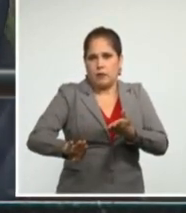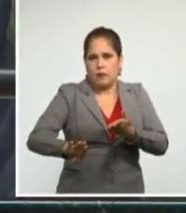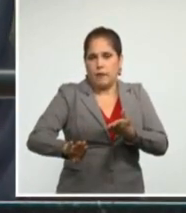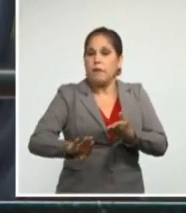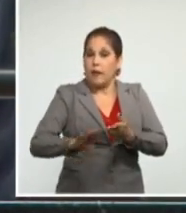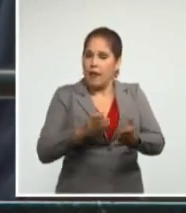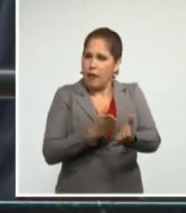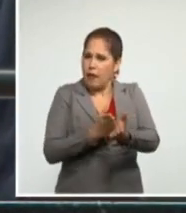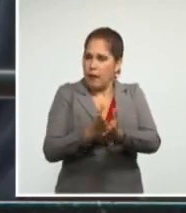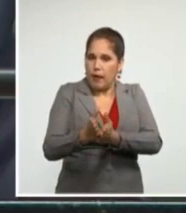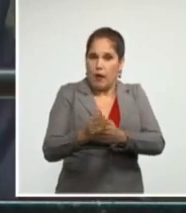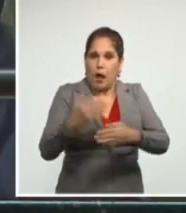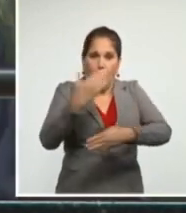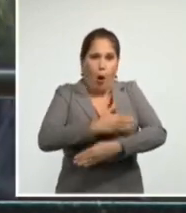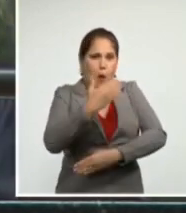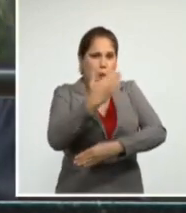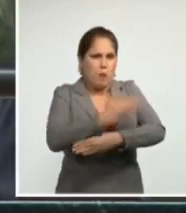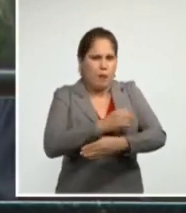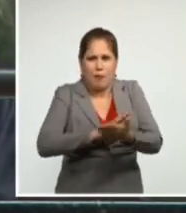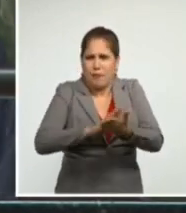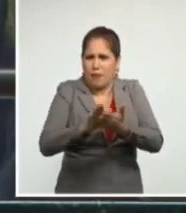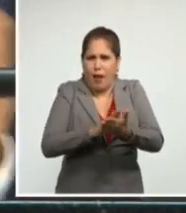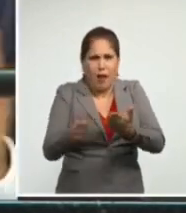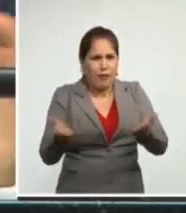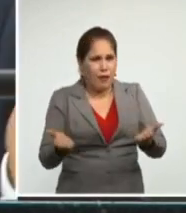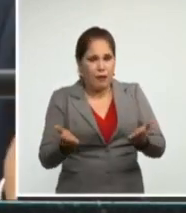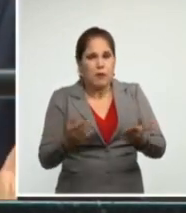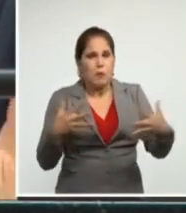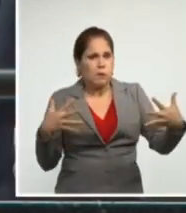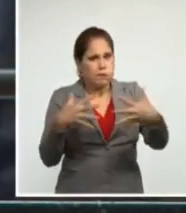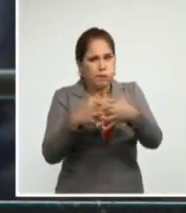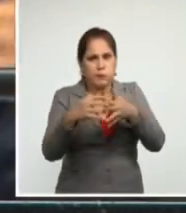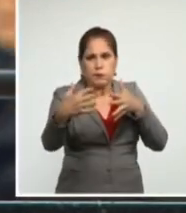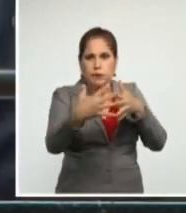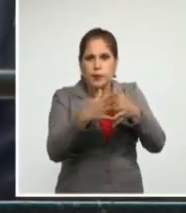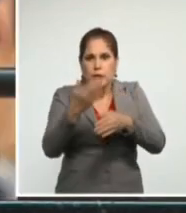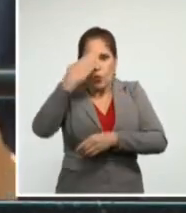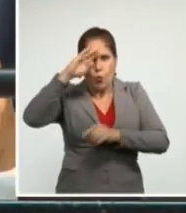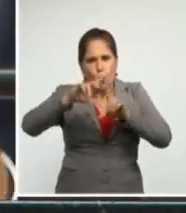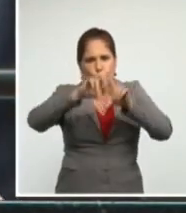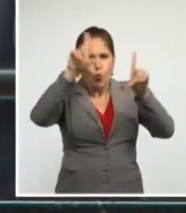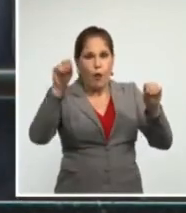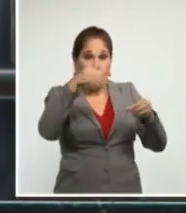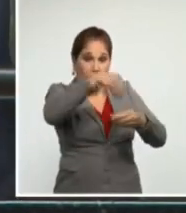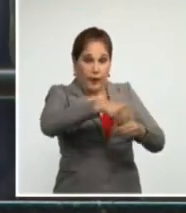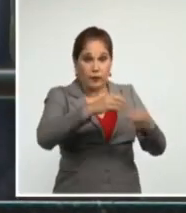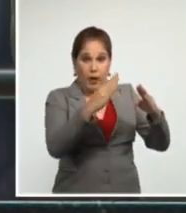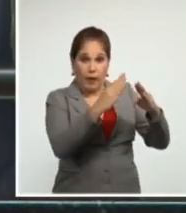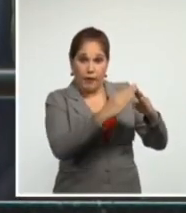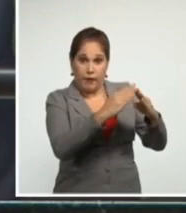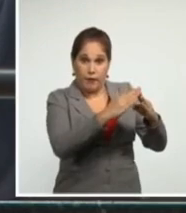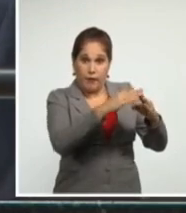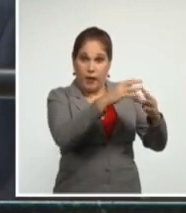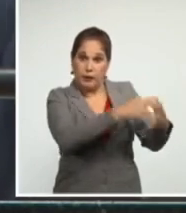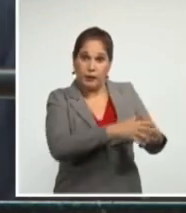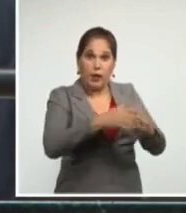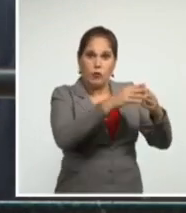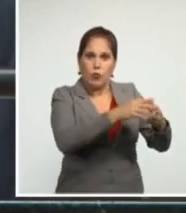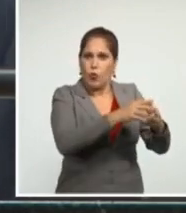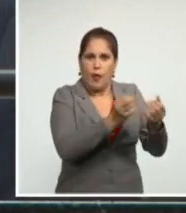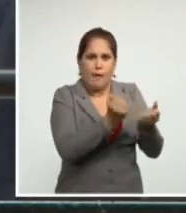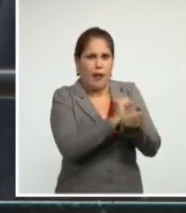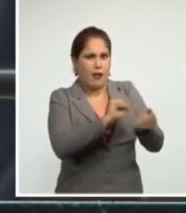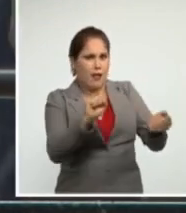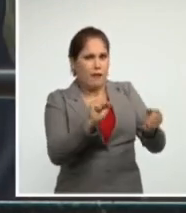cesen los obstáculos a los vínculos de los cubanos que viven en los Estados Unidos con sus